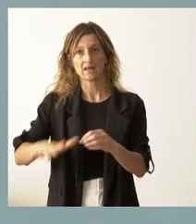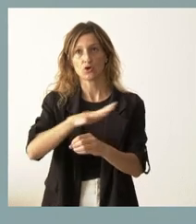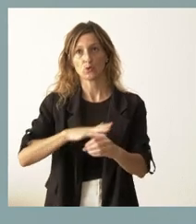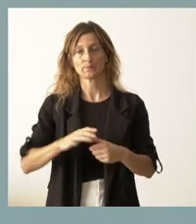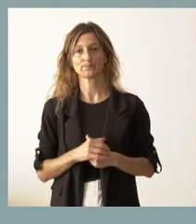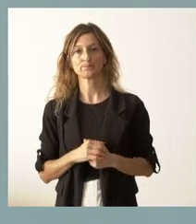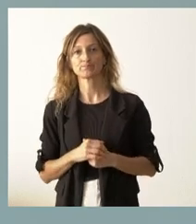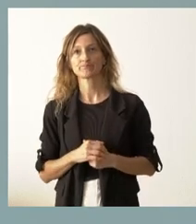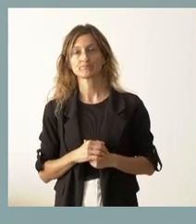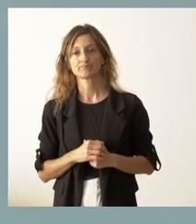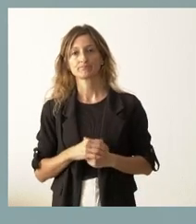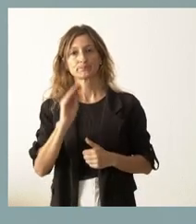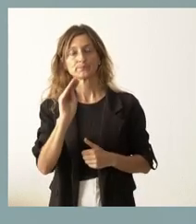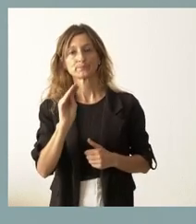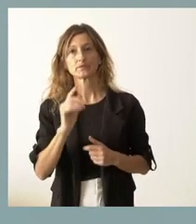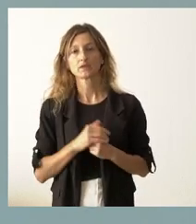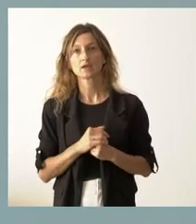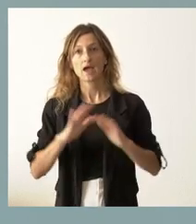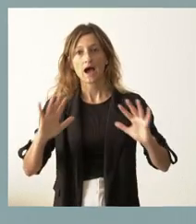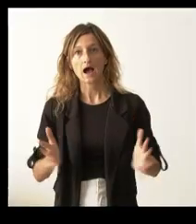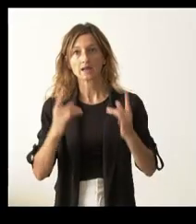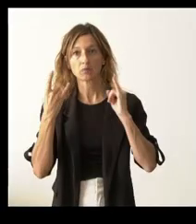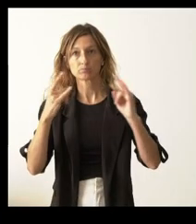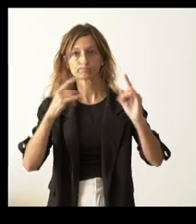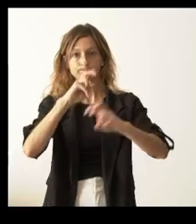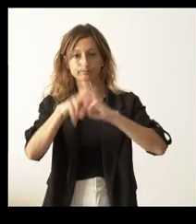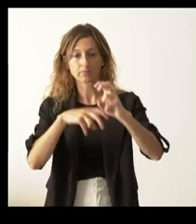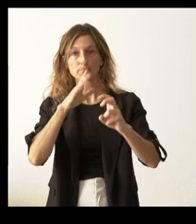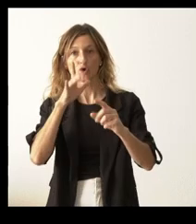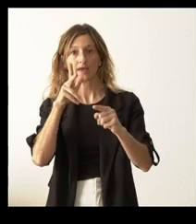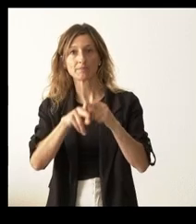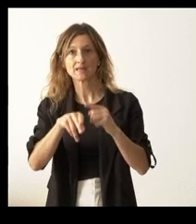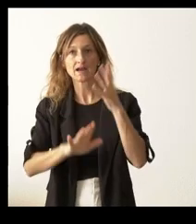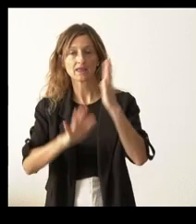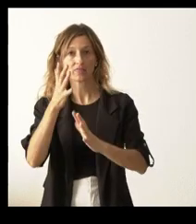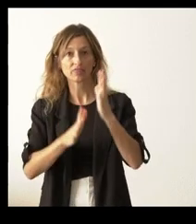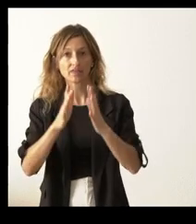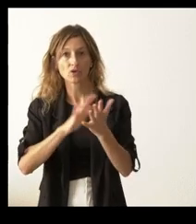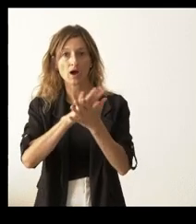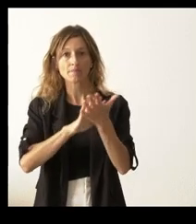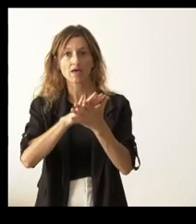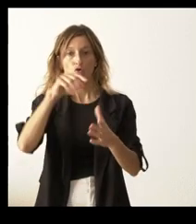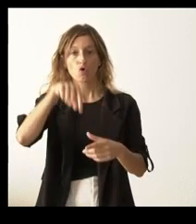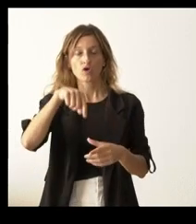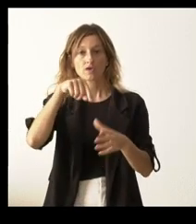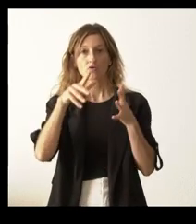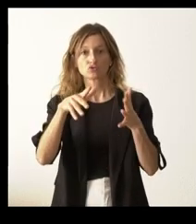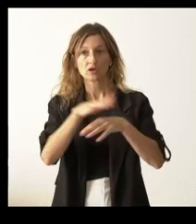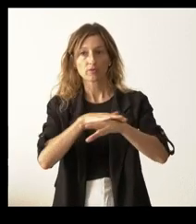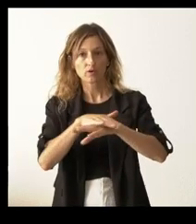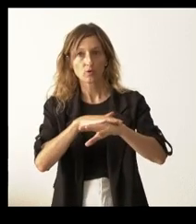En ese ánimo de regenerar el monte para evitar incendios, no sé si se ha hablado en este Consejo de Gobierno, después del verano,